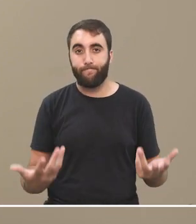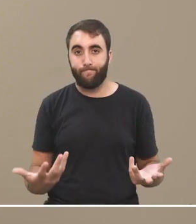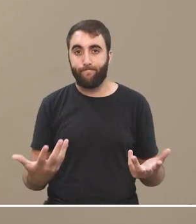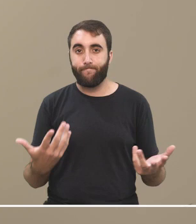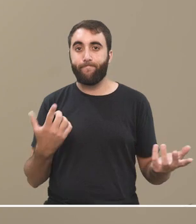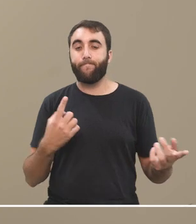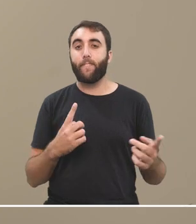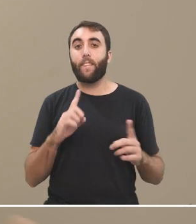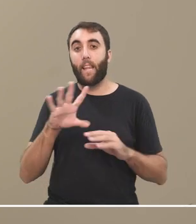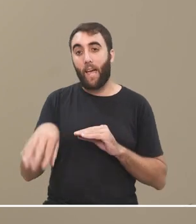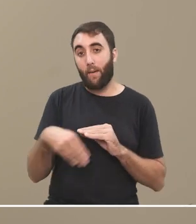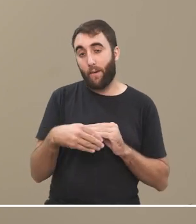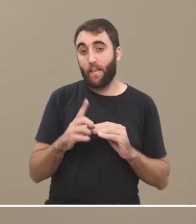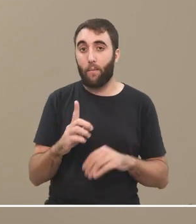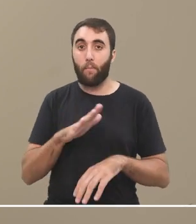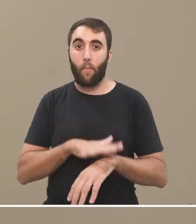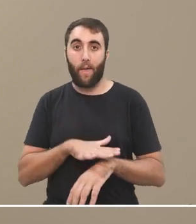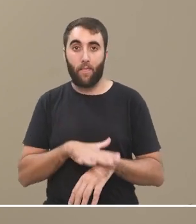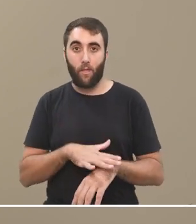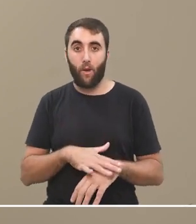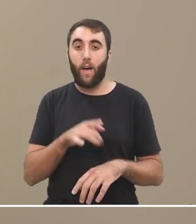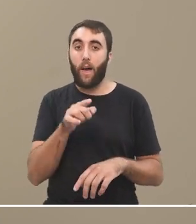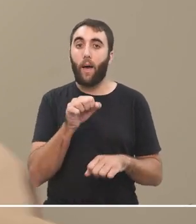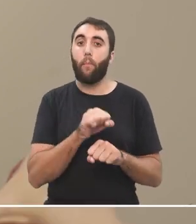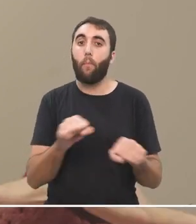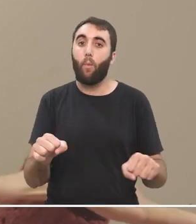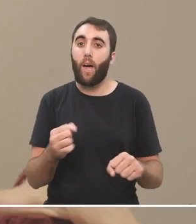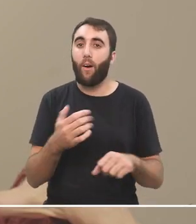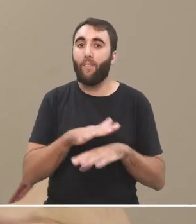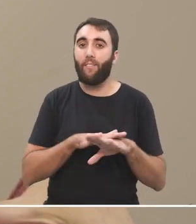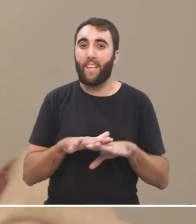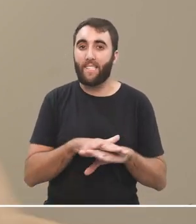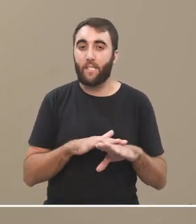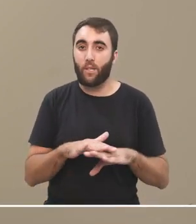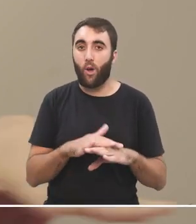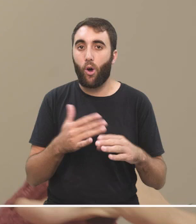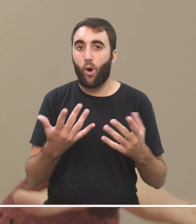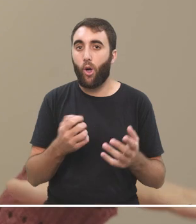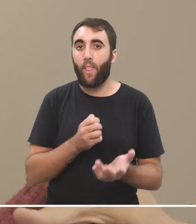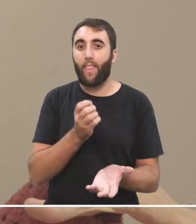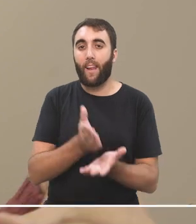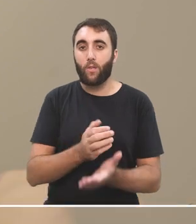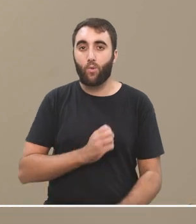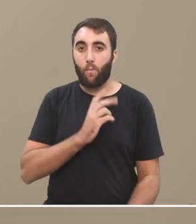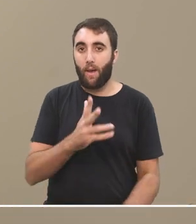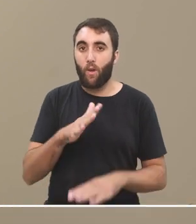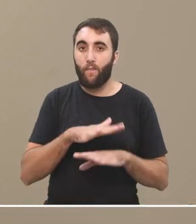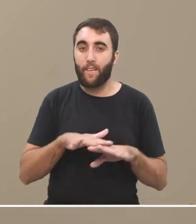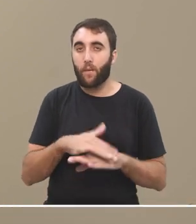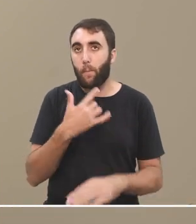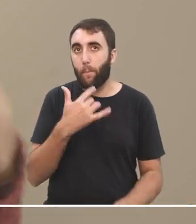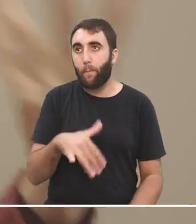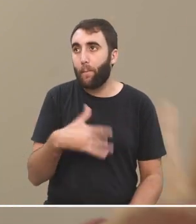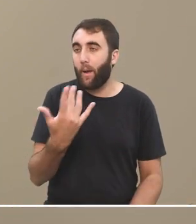y además al mismo tiempo aquello que consideramos básico derechos humanos básicos como por